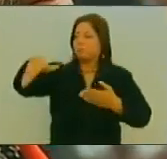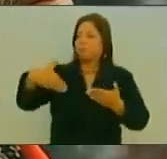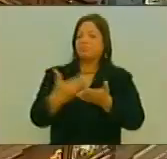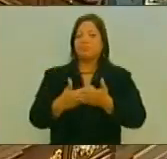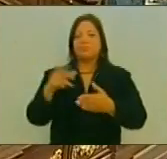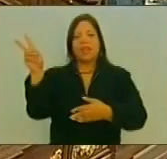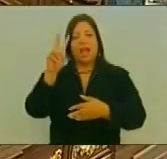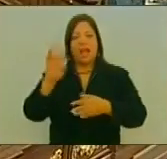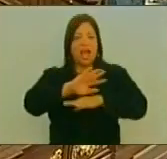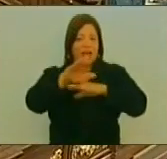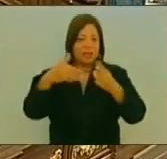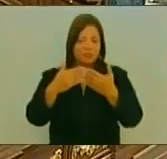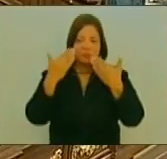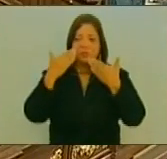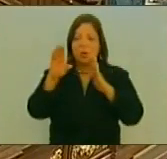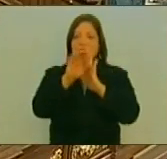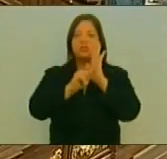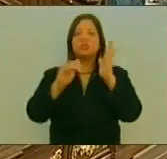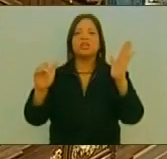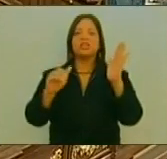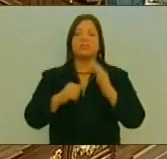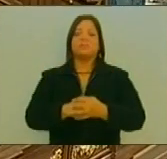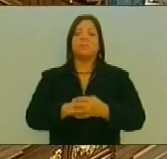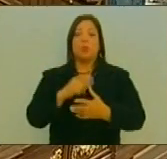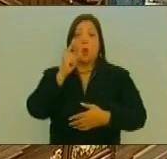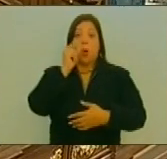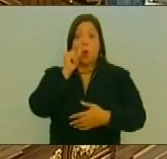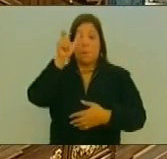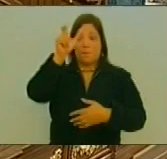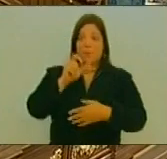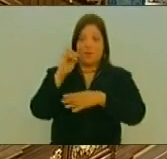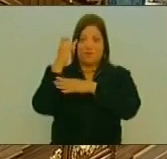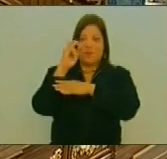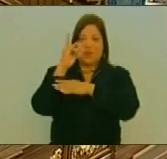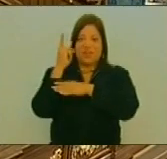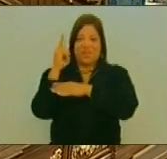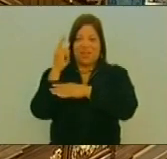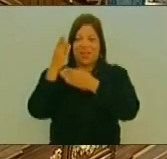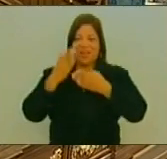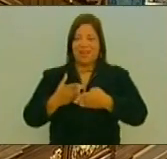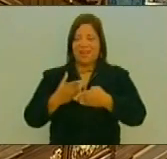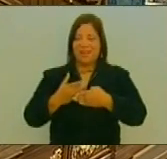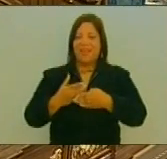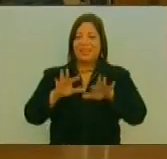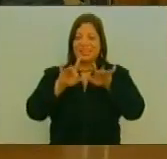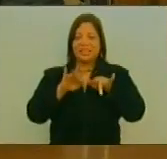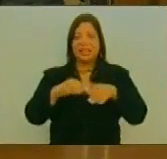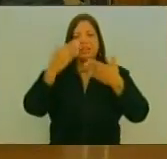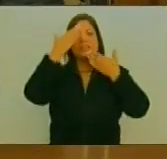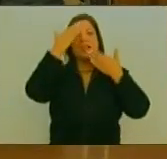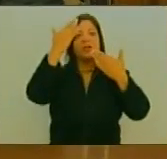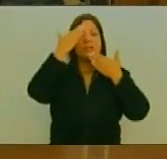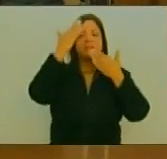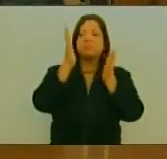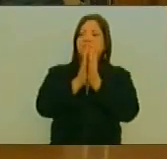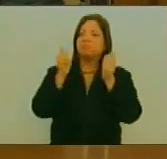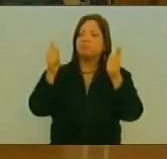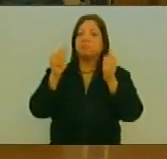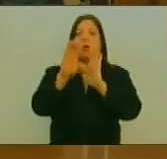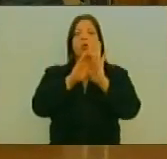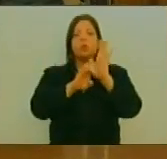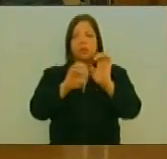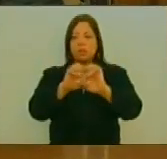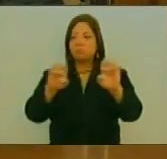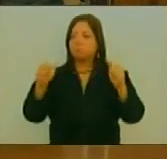Al Pleno De Constituyentes El Ciudadano Secretario General Del ALBA Saludó La Activación De La Constituyente